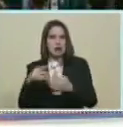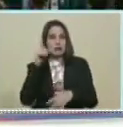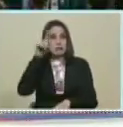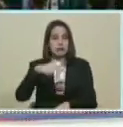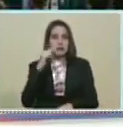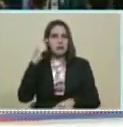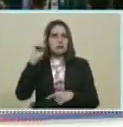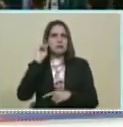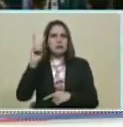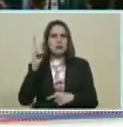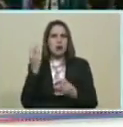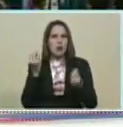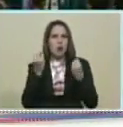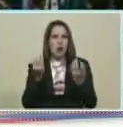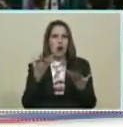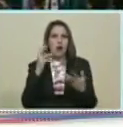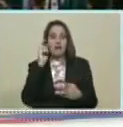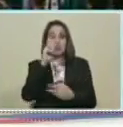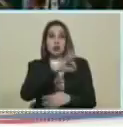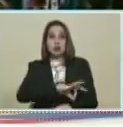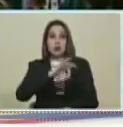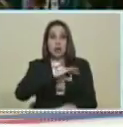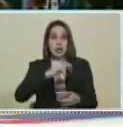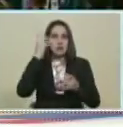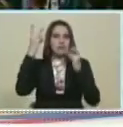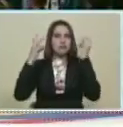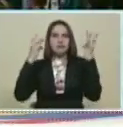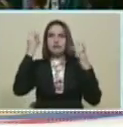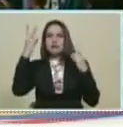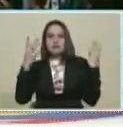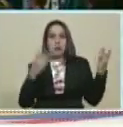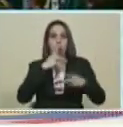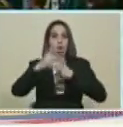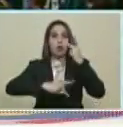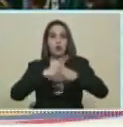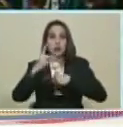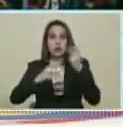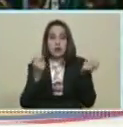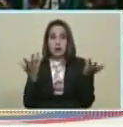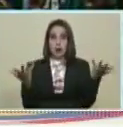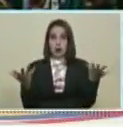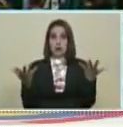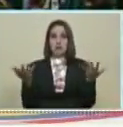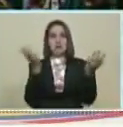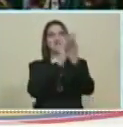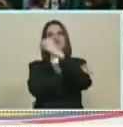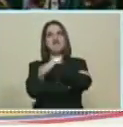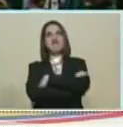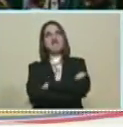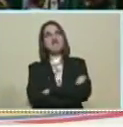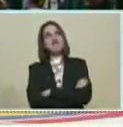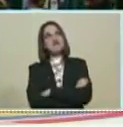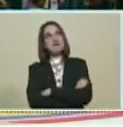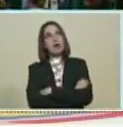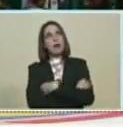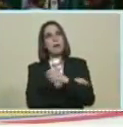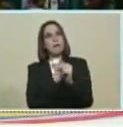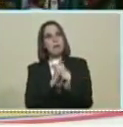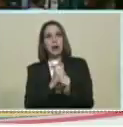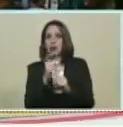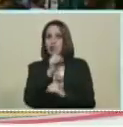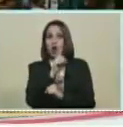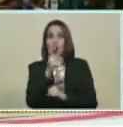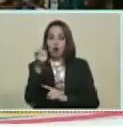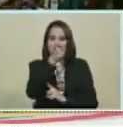En la visión Socialista Productiva No nos vamos a quedar De brazos cruzados Jamás Buscando